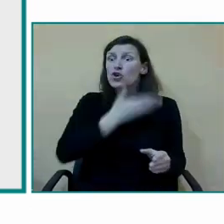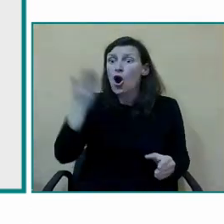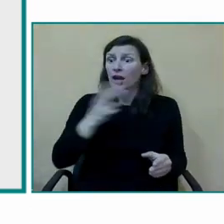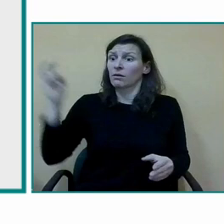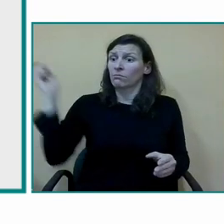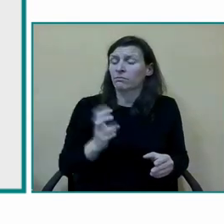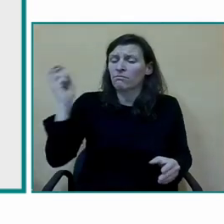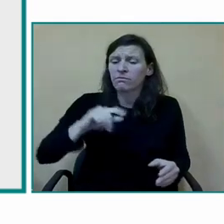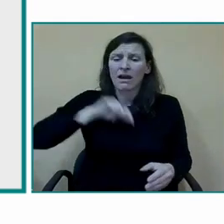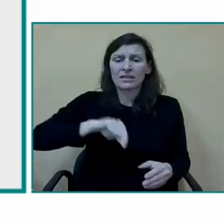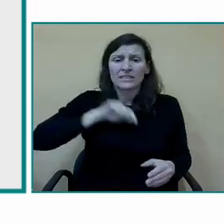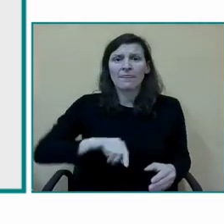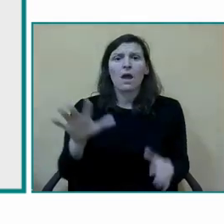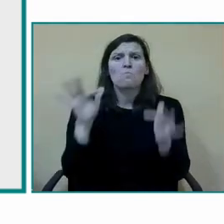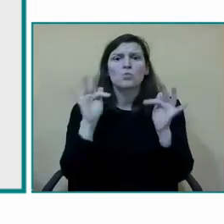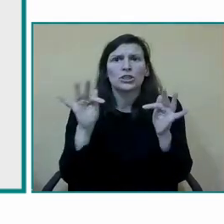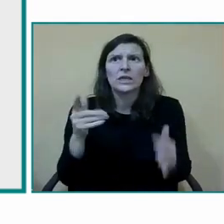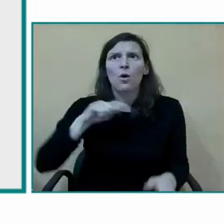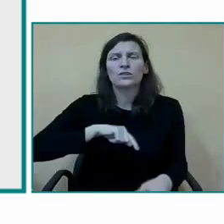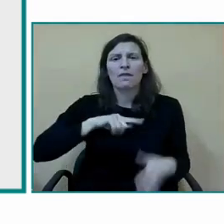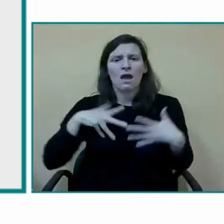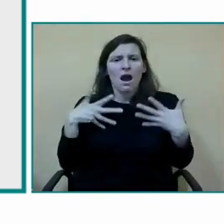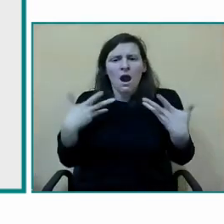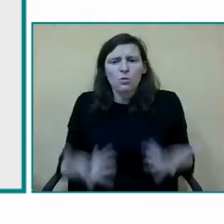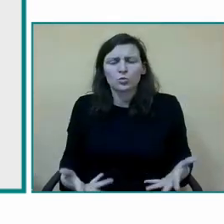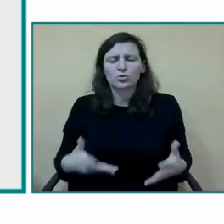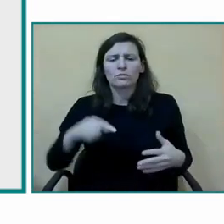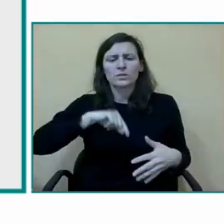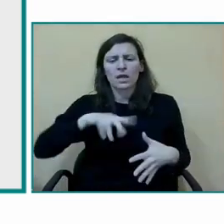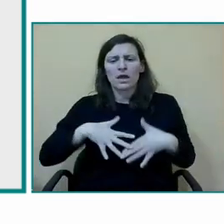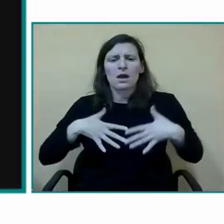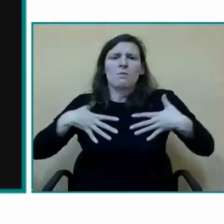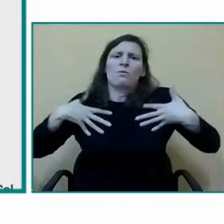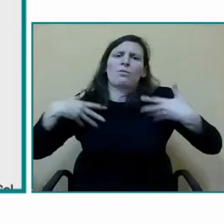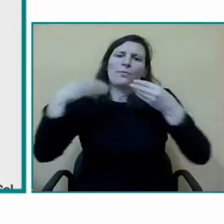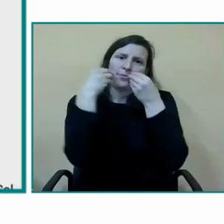y por eso es muy importante no olvidarnos de estos aspectos